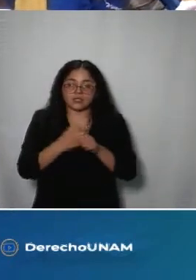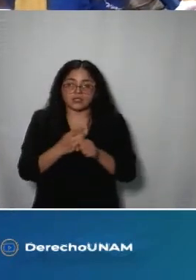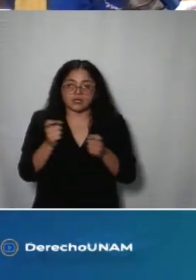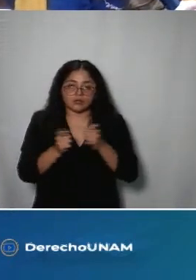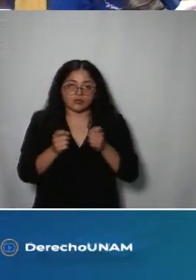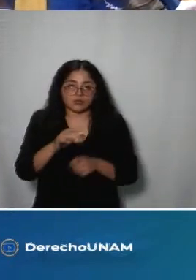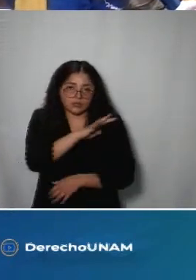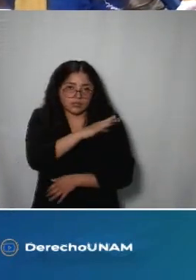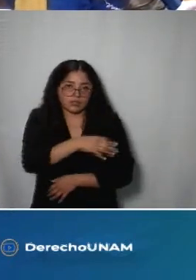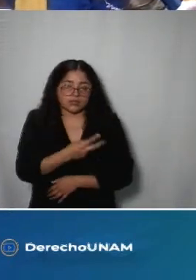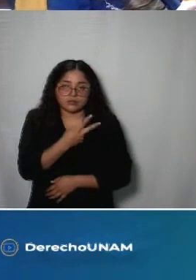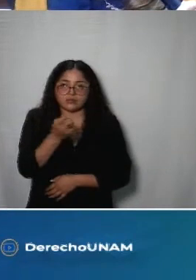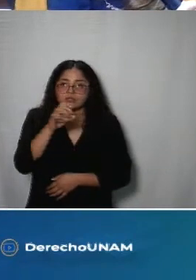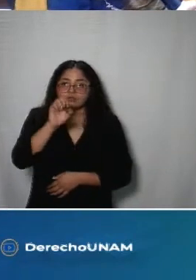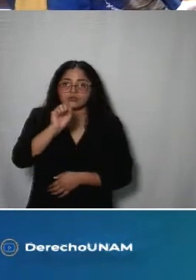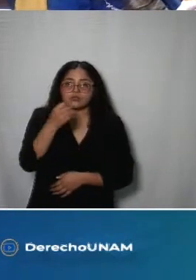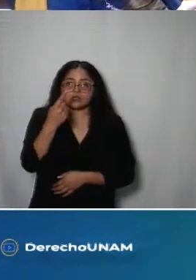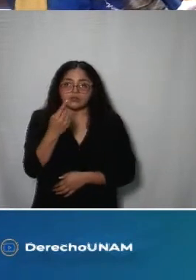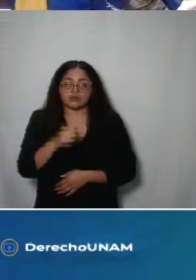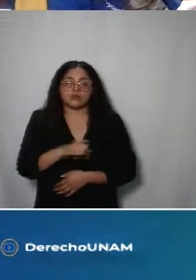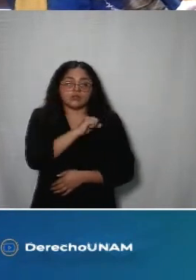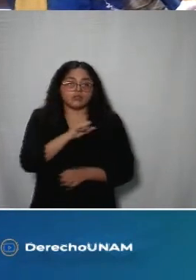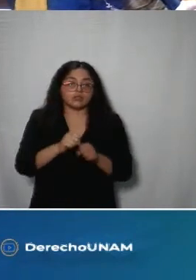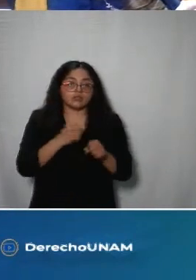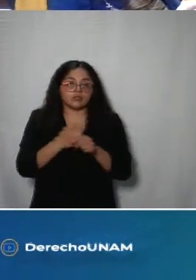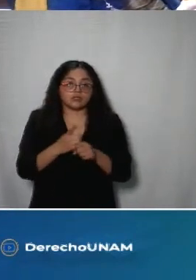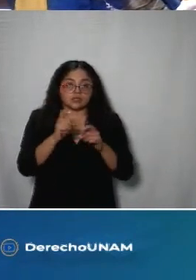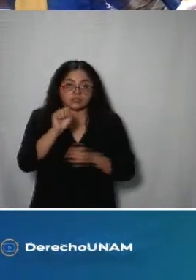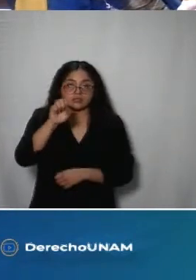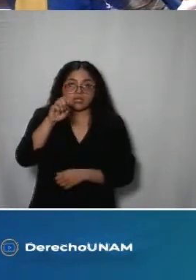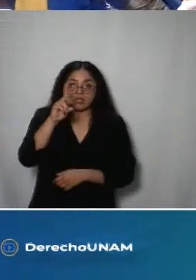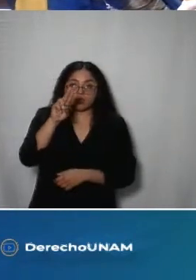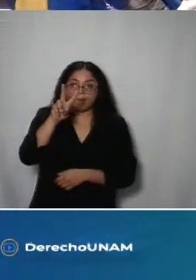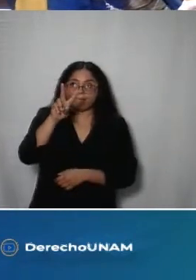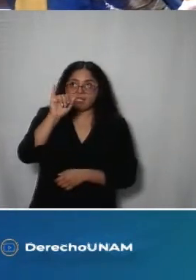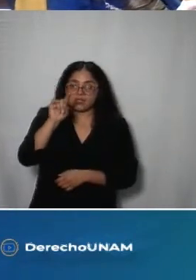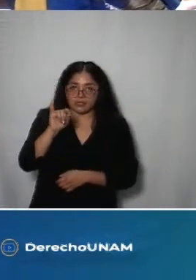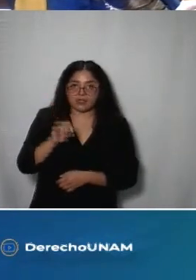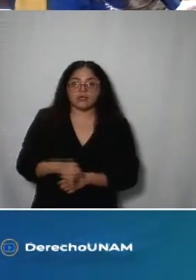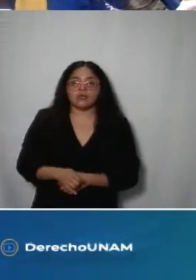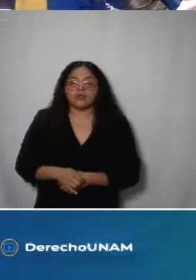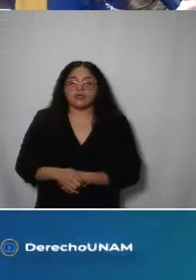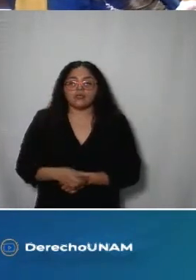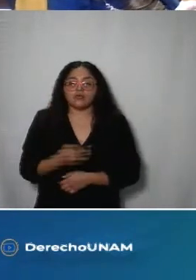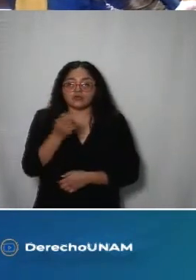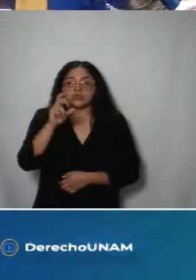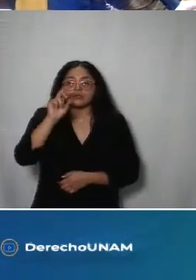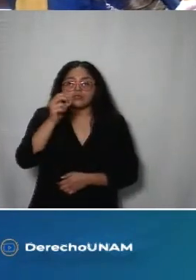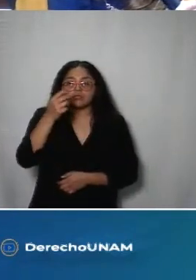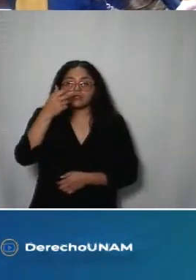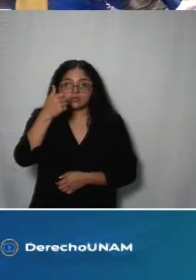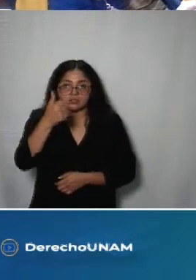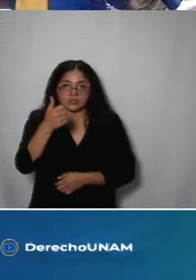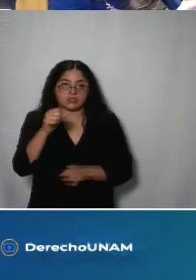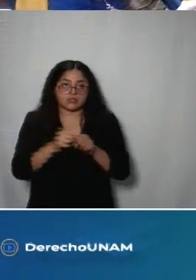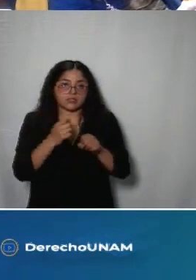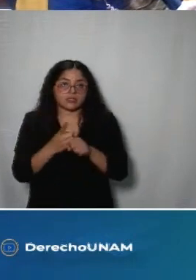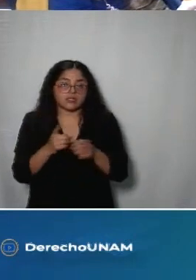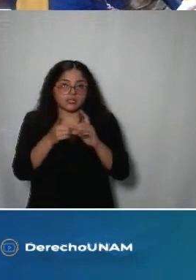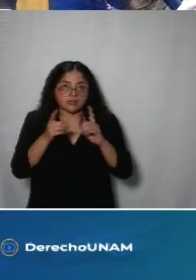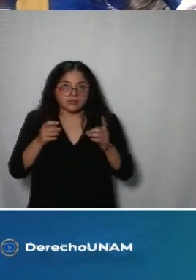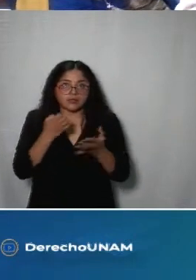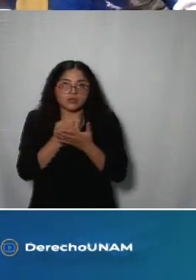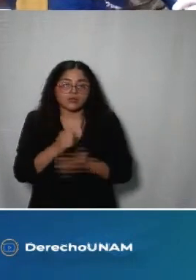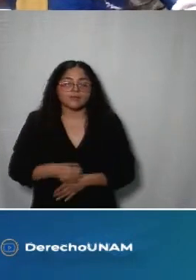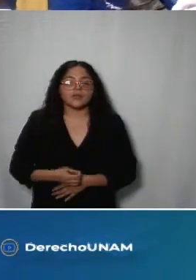260 y 261 de la Secretaría de Desarrollo Urbano y Vivienda 236 de la Secretaría de Desarrollo